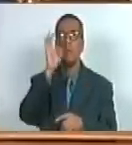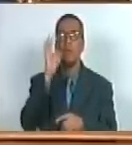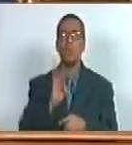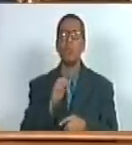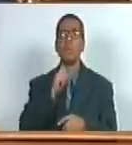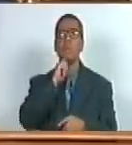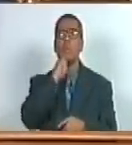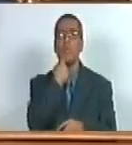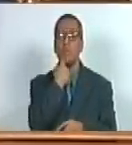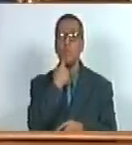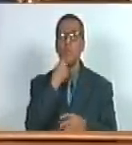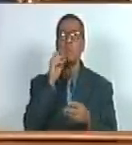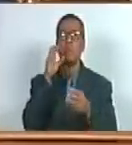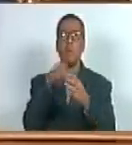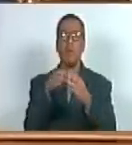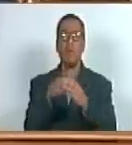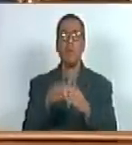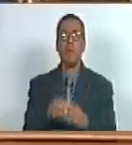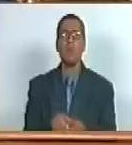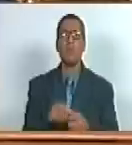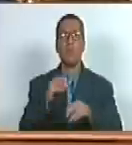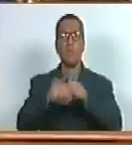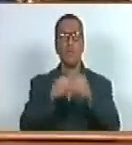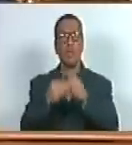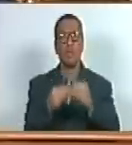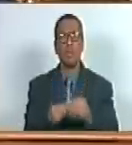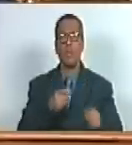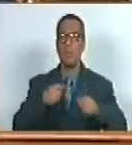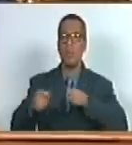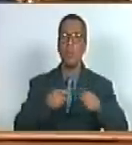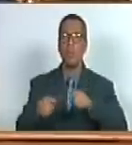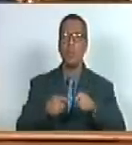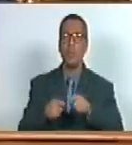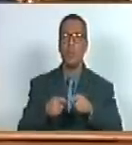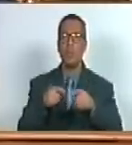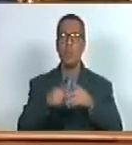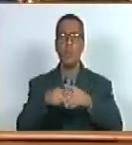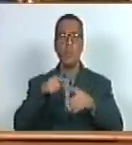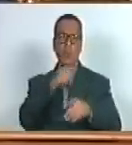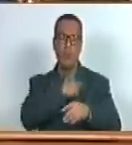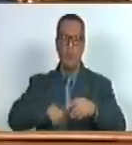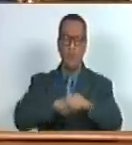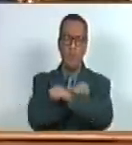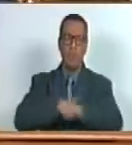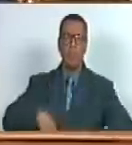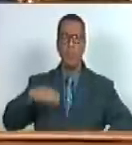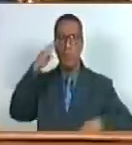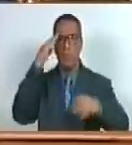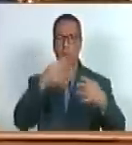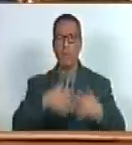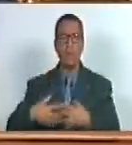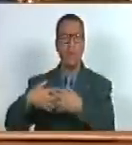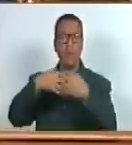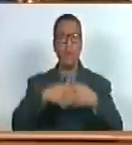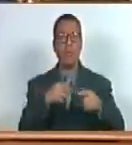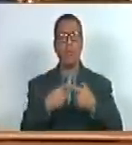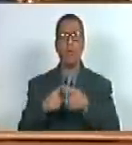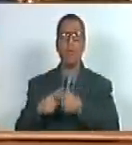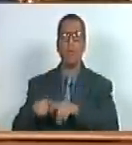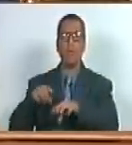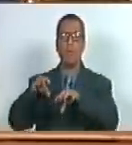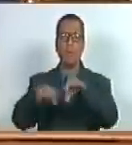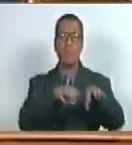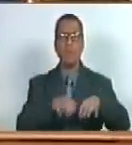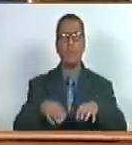Rusia a los parlamentos del mundo en relación con las actividades biológico-militar de Estados Unidos fuera del territorio